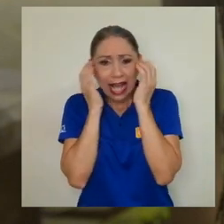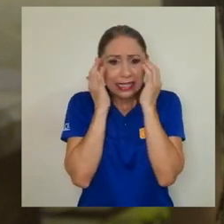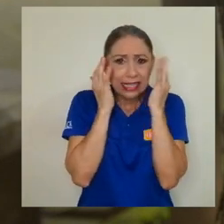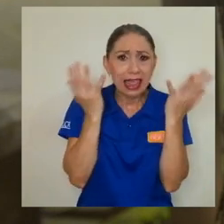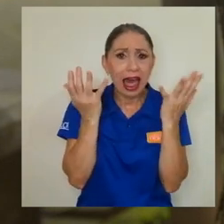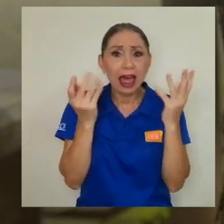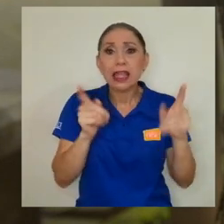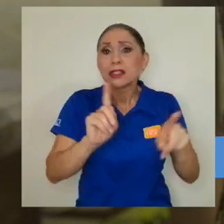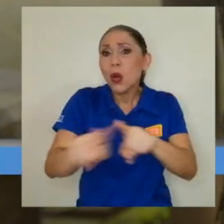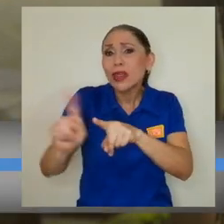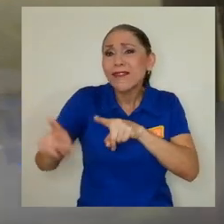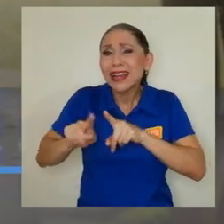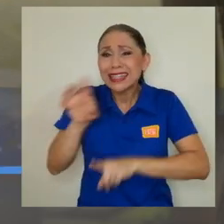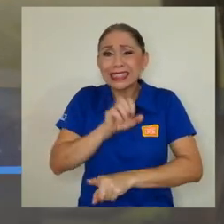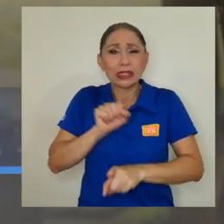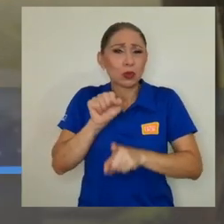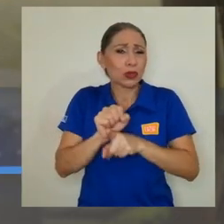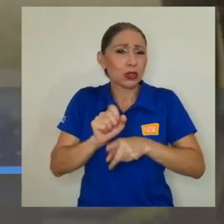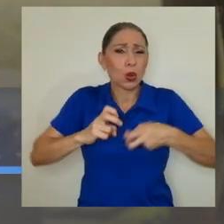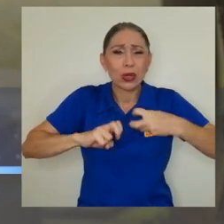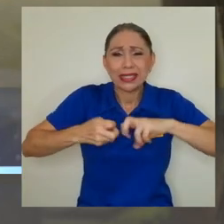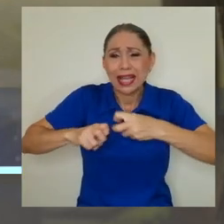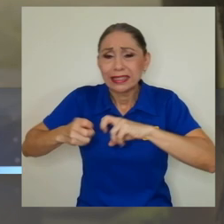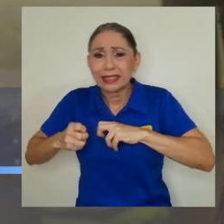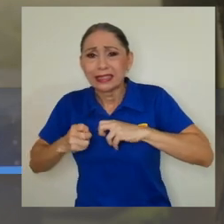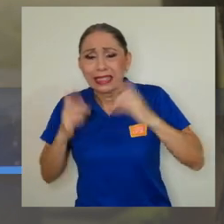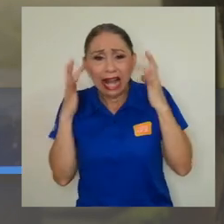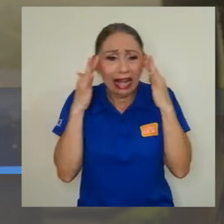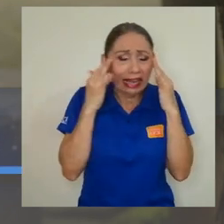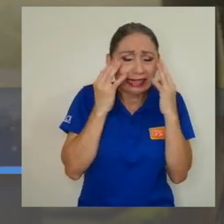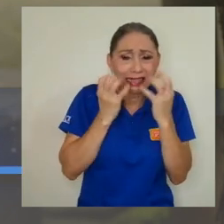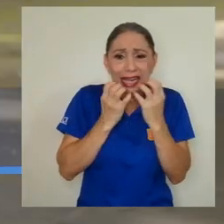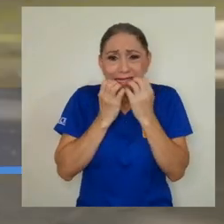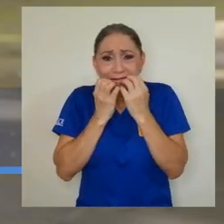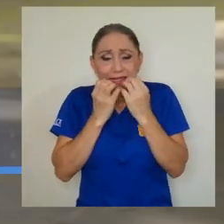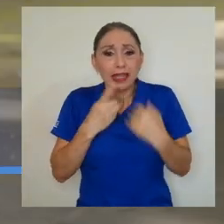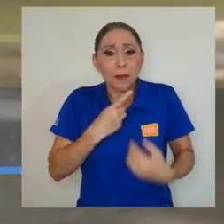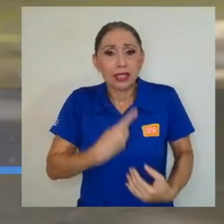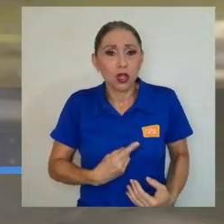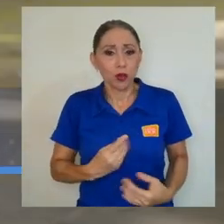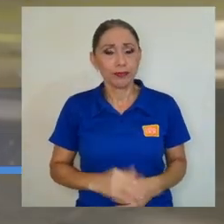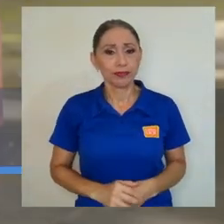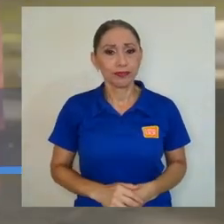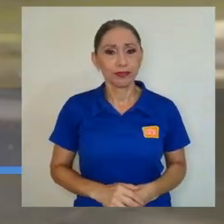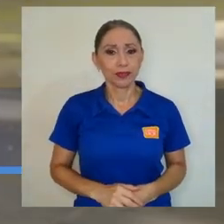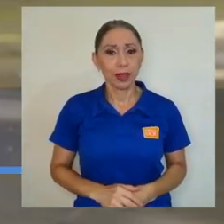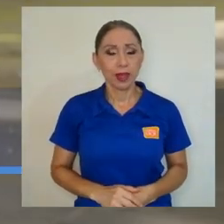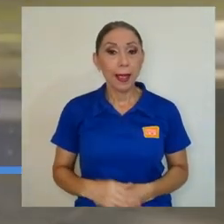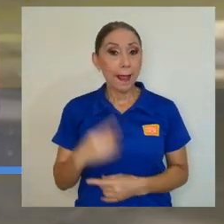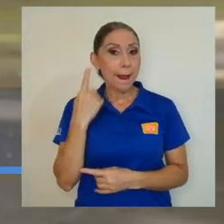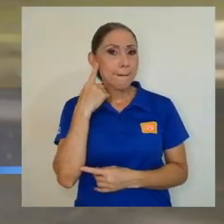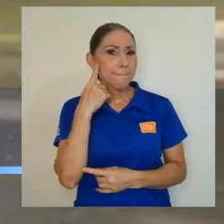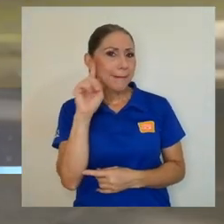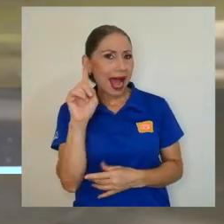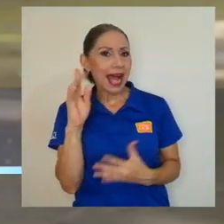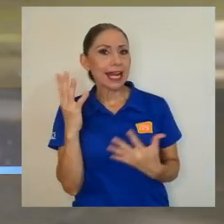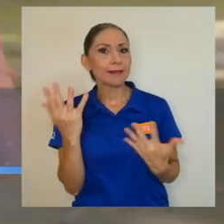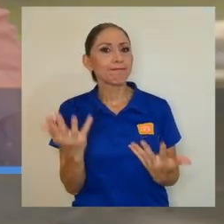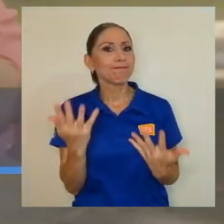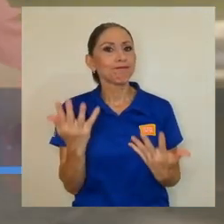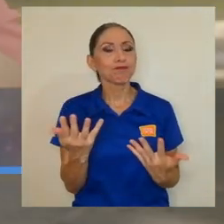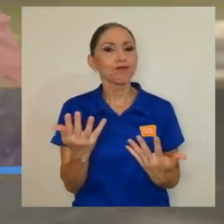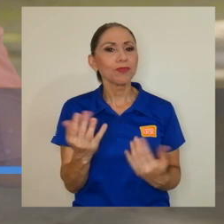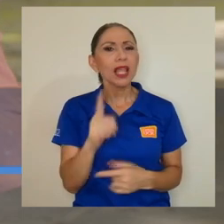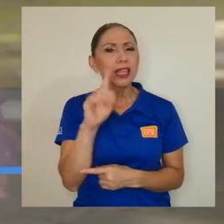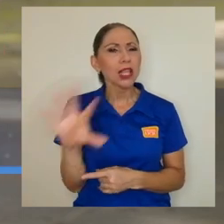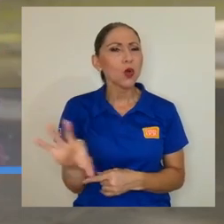trastornos mixtos propiamente de ansiedad y depresión propiamente. Para precisamente atacar de alguna manera, de una